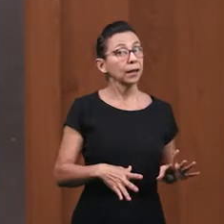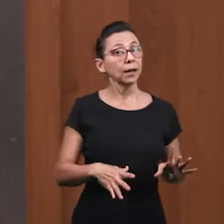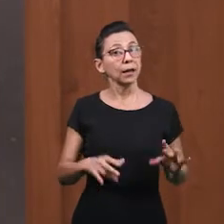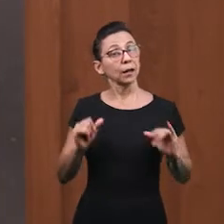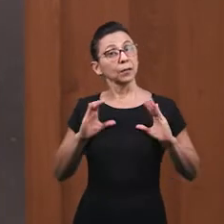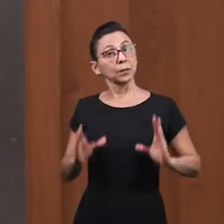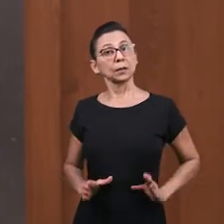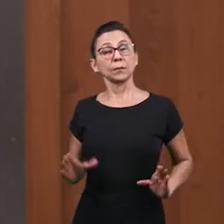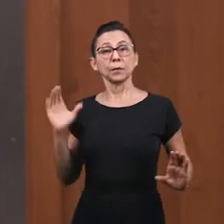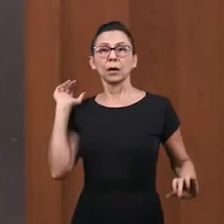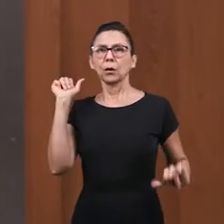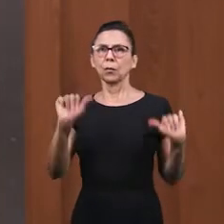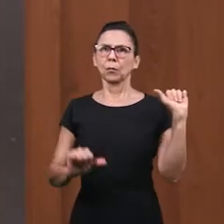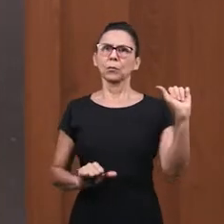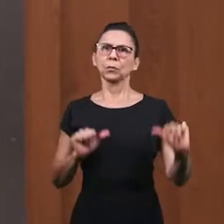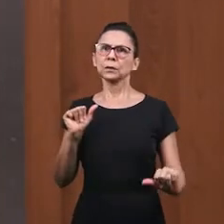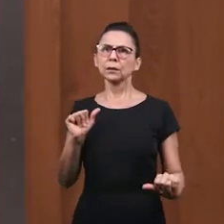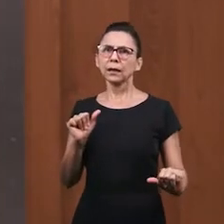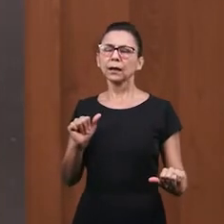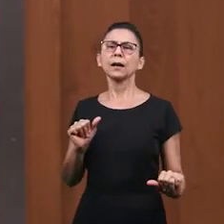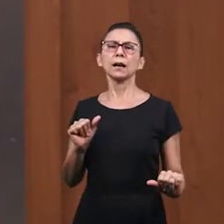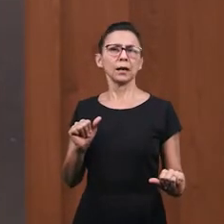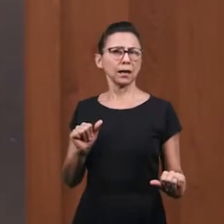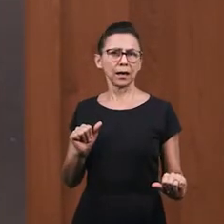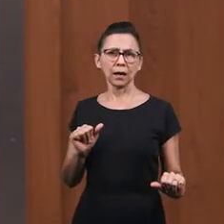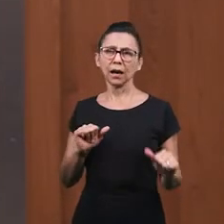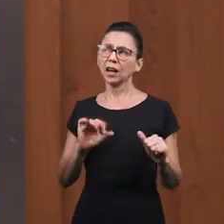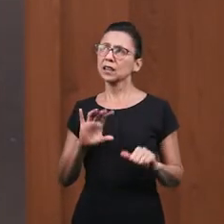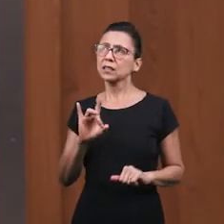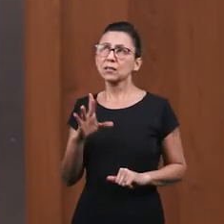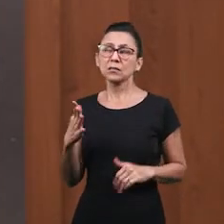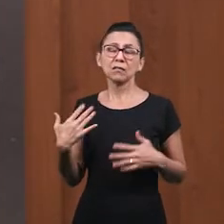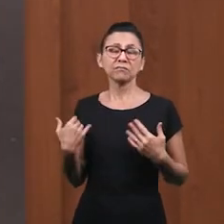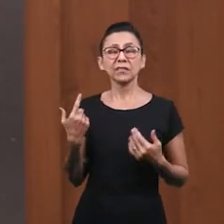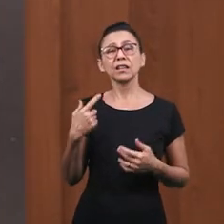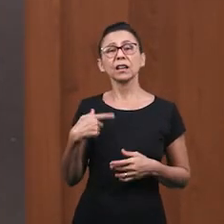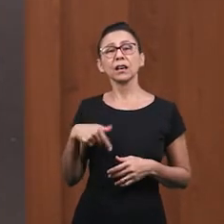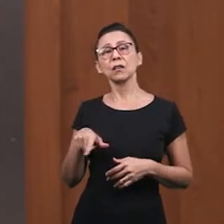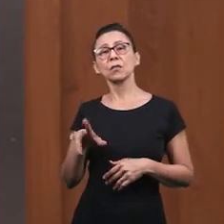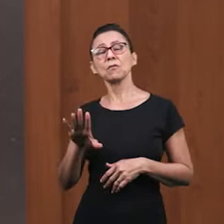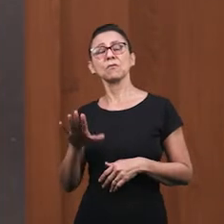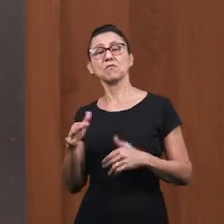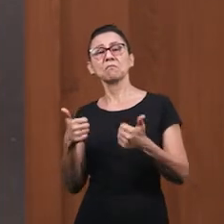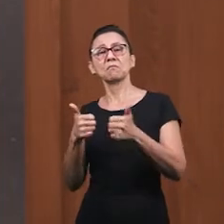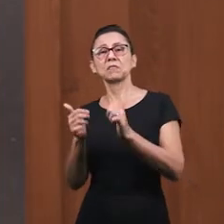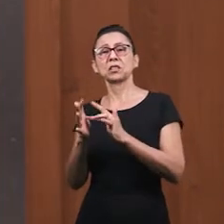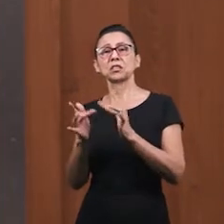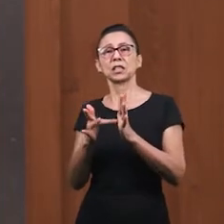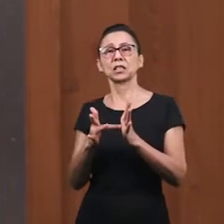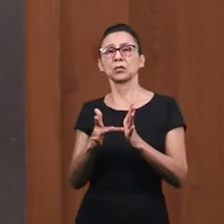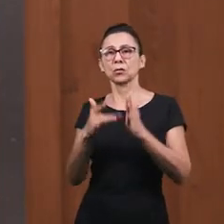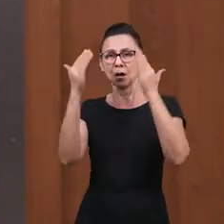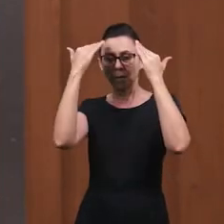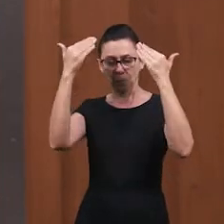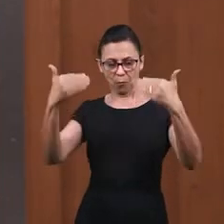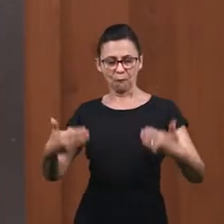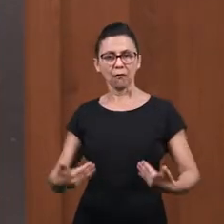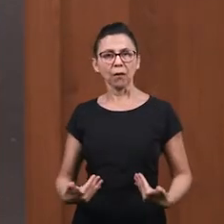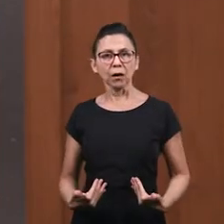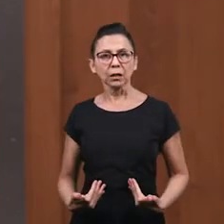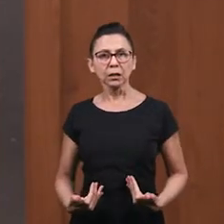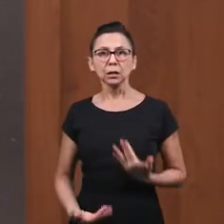No basta Solo confesar Nuestros pecados Es preciso Dejarlo Dejar el error Cambiar de actitud